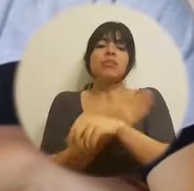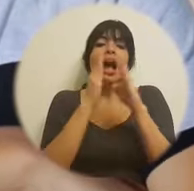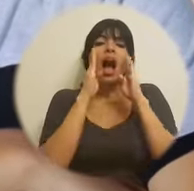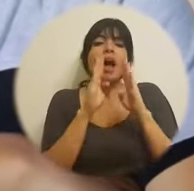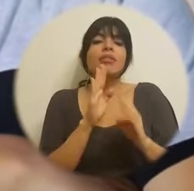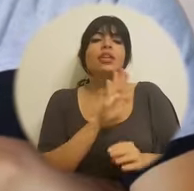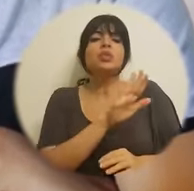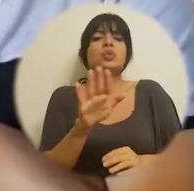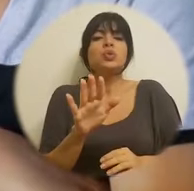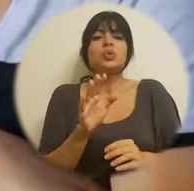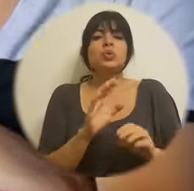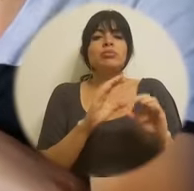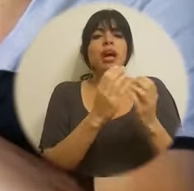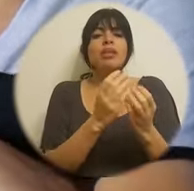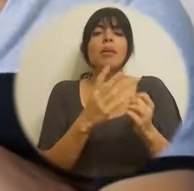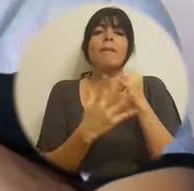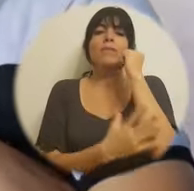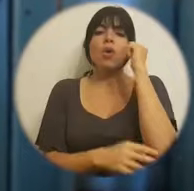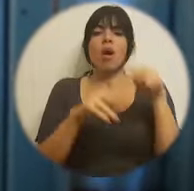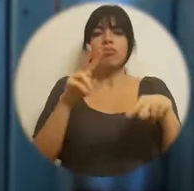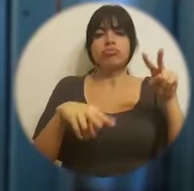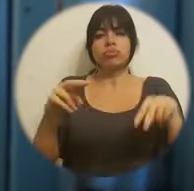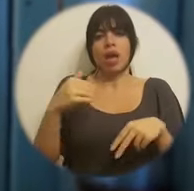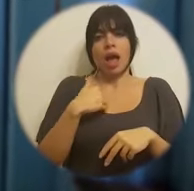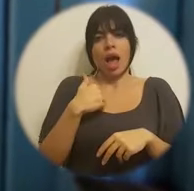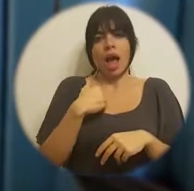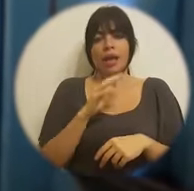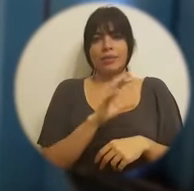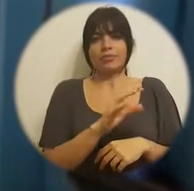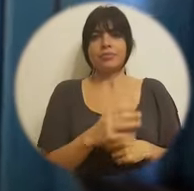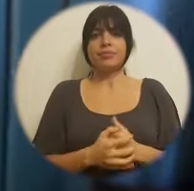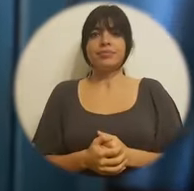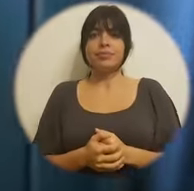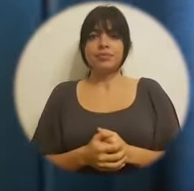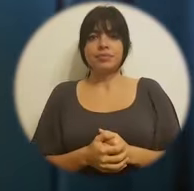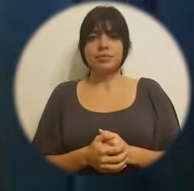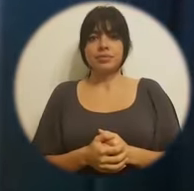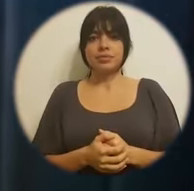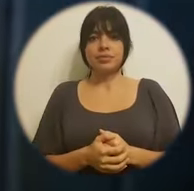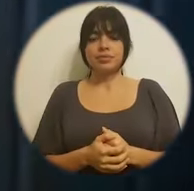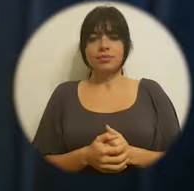atender las particularidades de la pobreza multidimensional de ella.